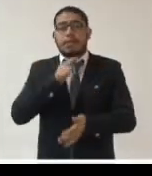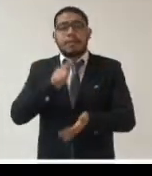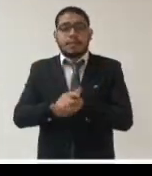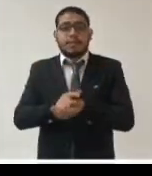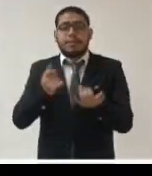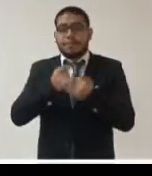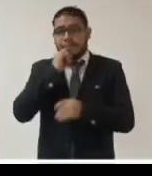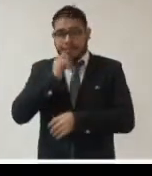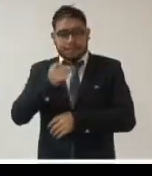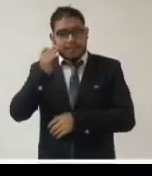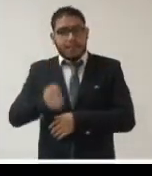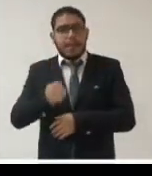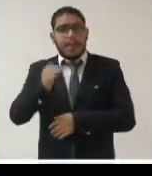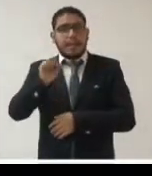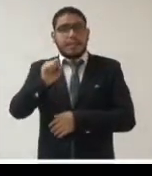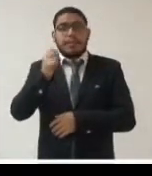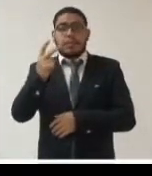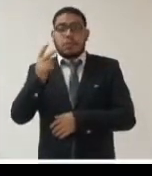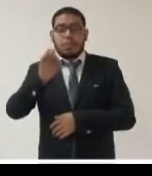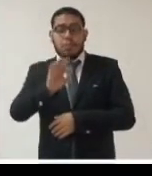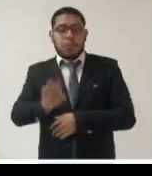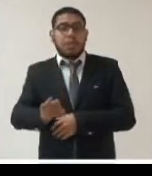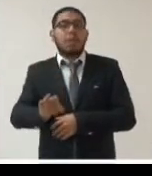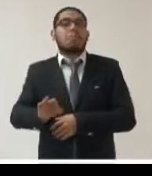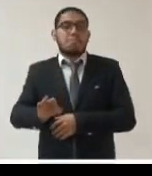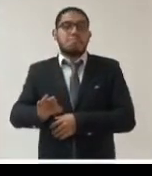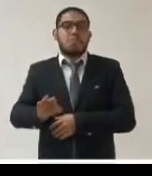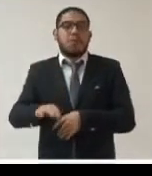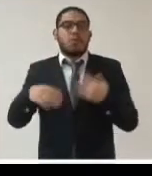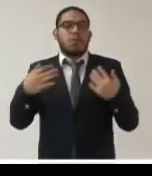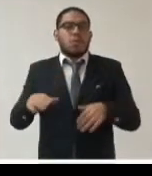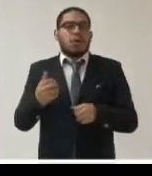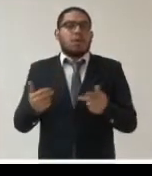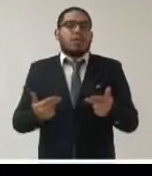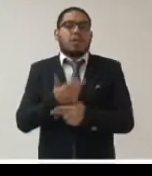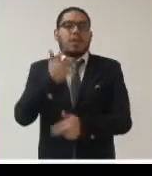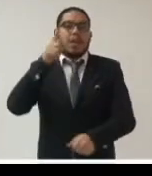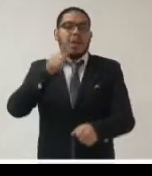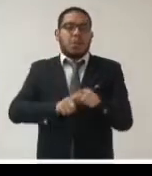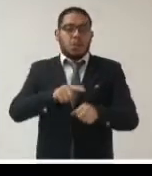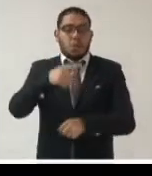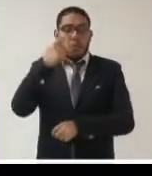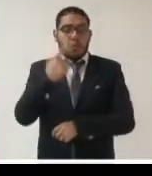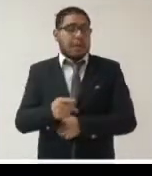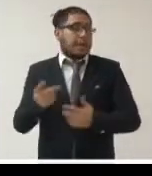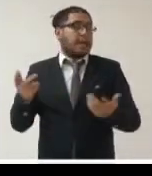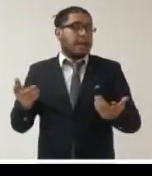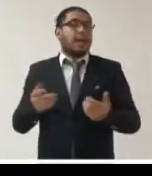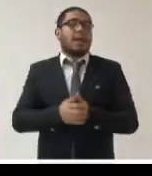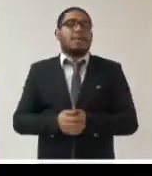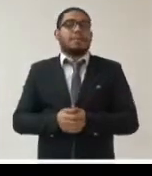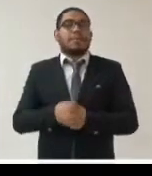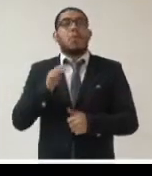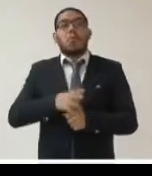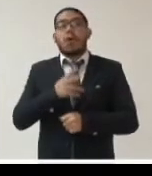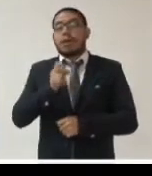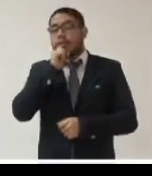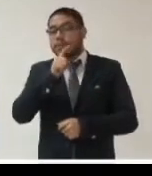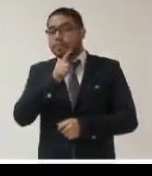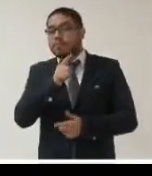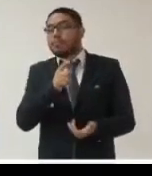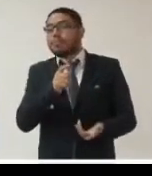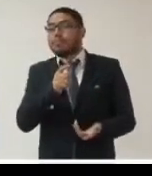un aceptable 62% a nivel nacional promover por supuesto la digitalización de